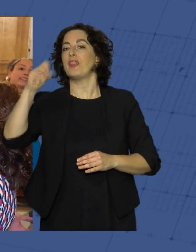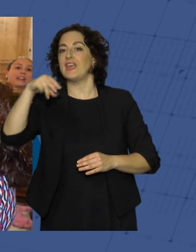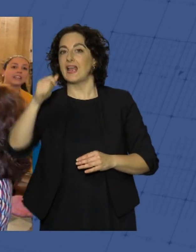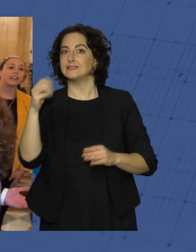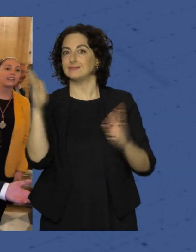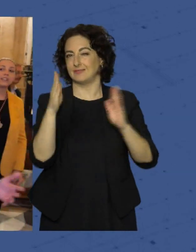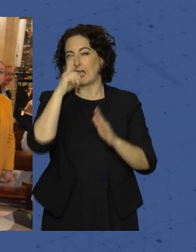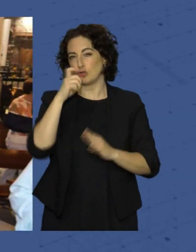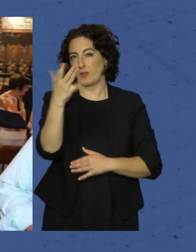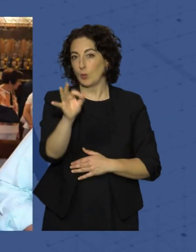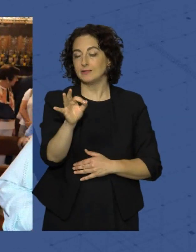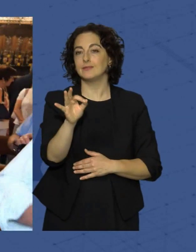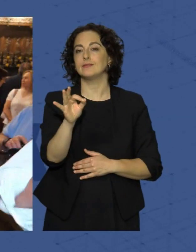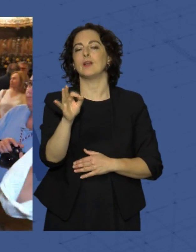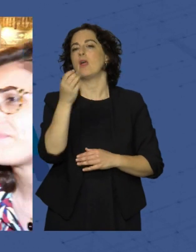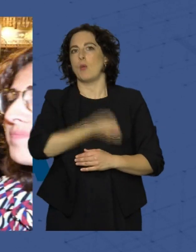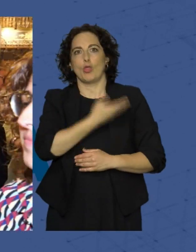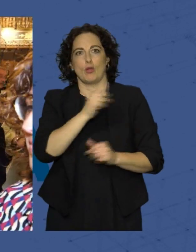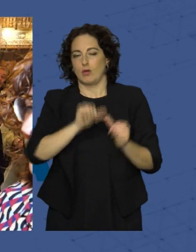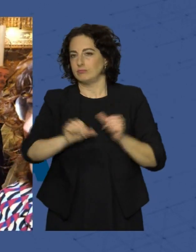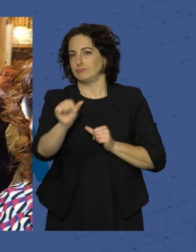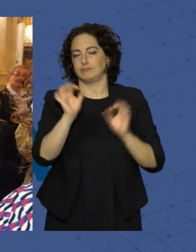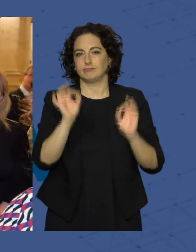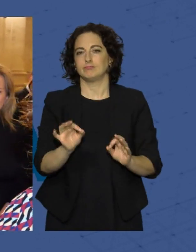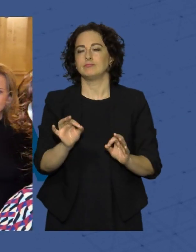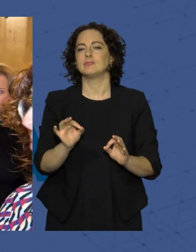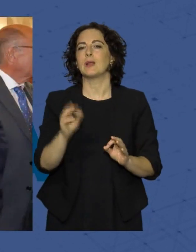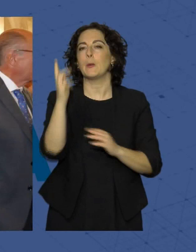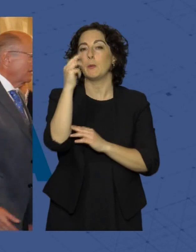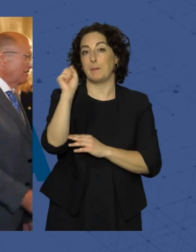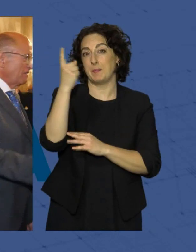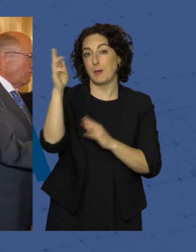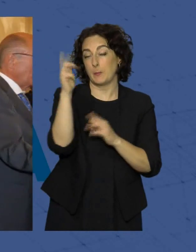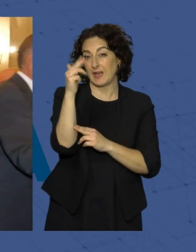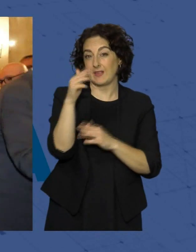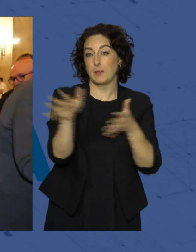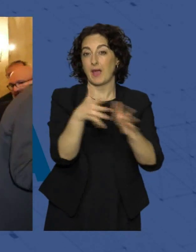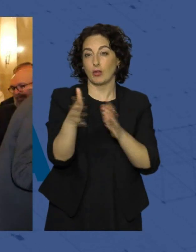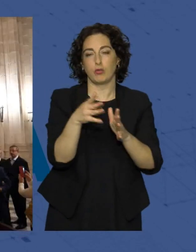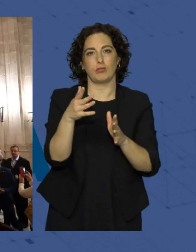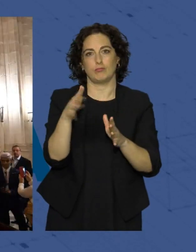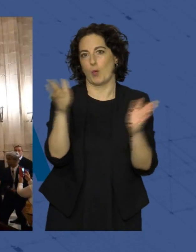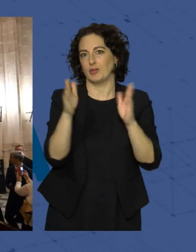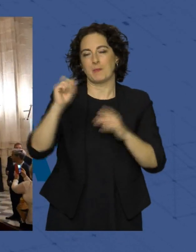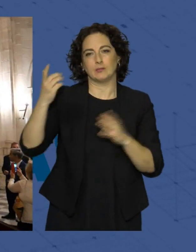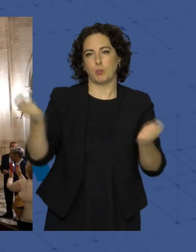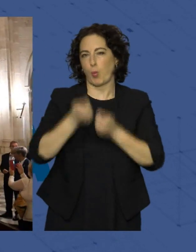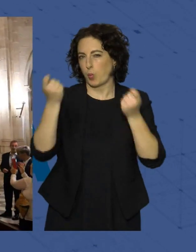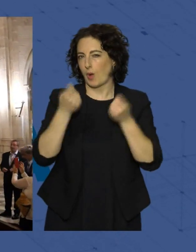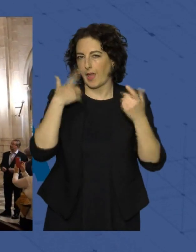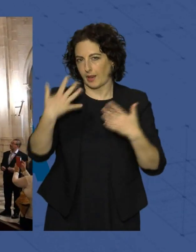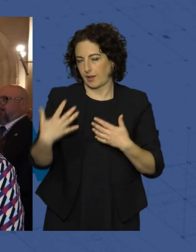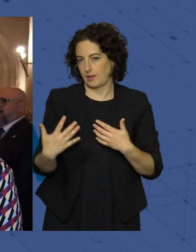devoción a la imagen del Señor fue en aumento. El Besapiés del primer viernes de marzo se convierte en el culto más popular entre la religiosidad